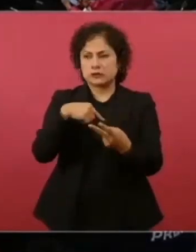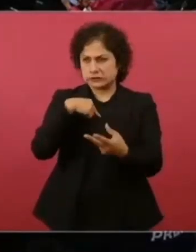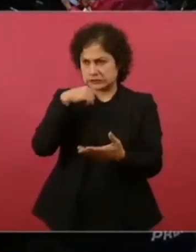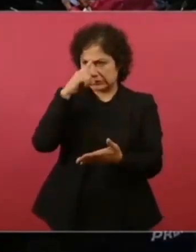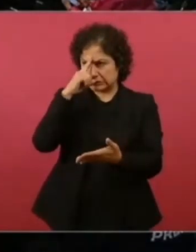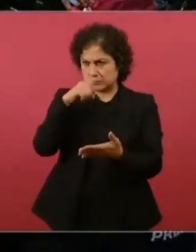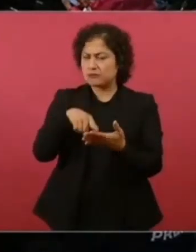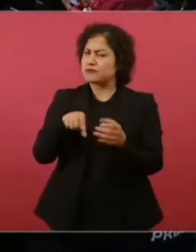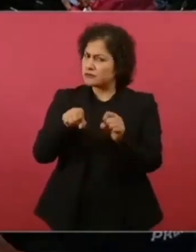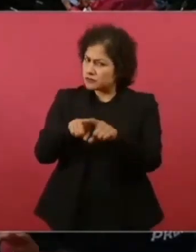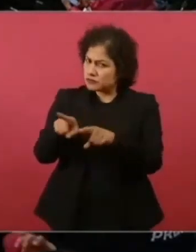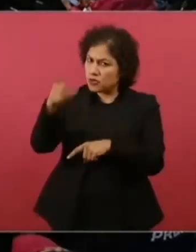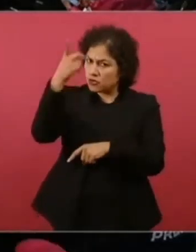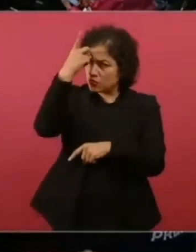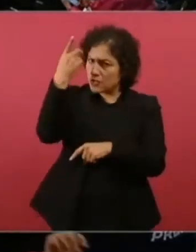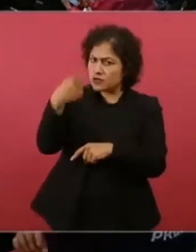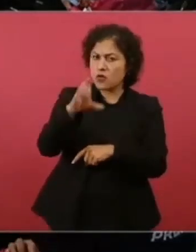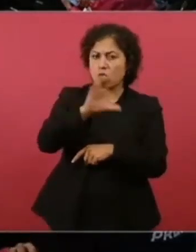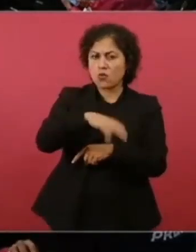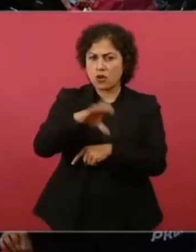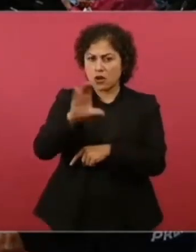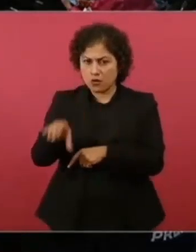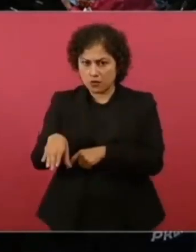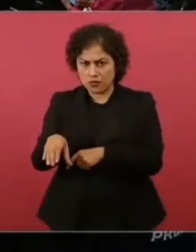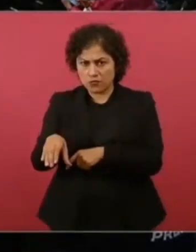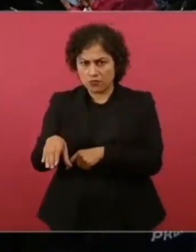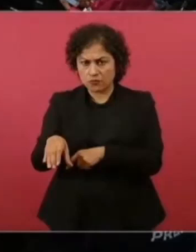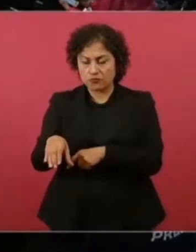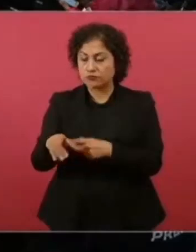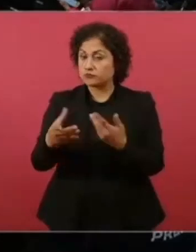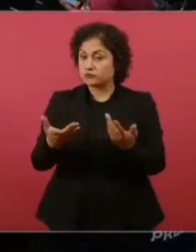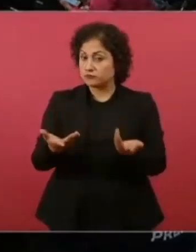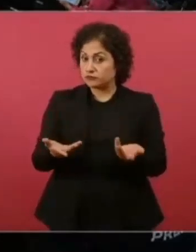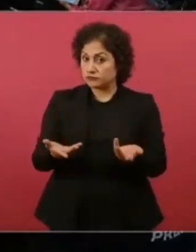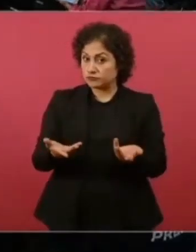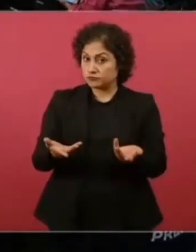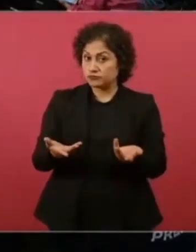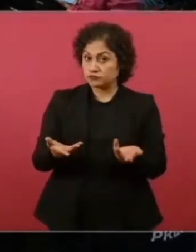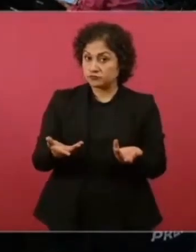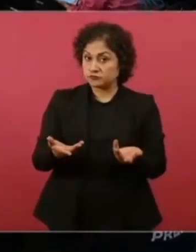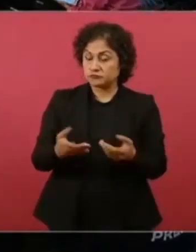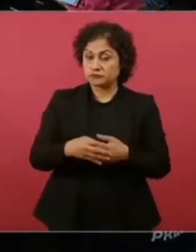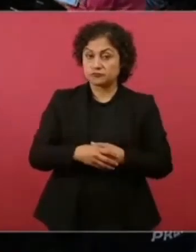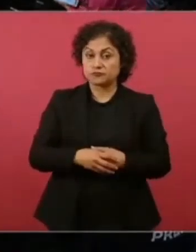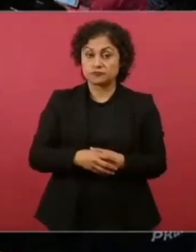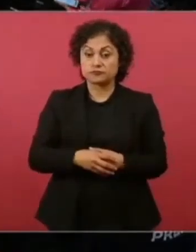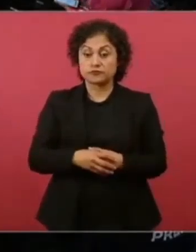Coca-Cola, muy promotor,